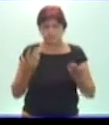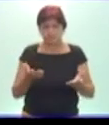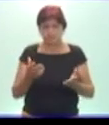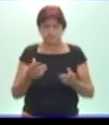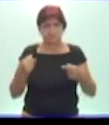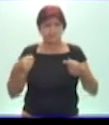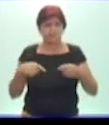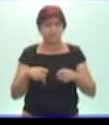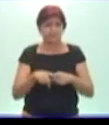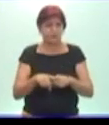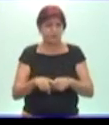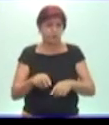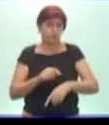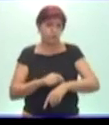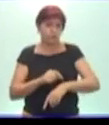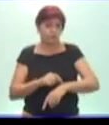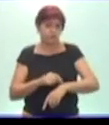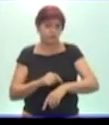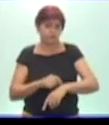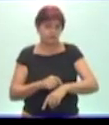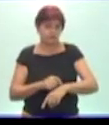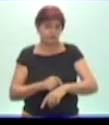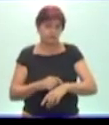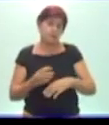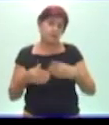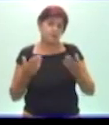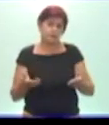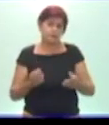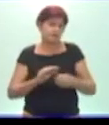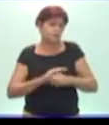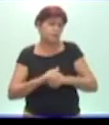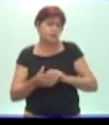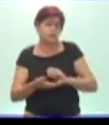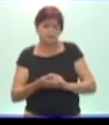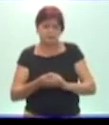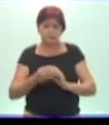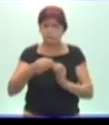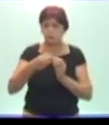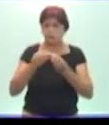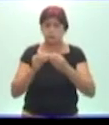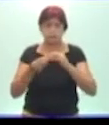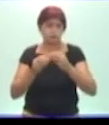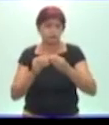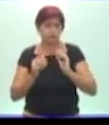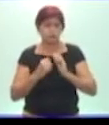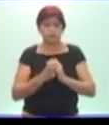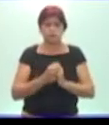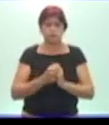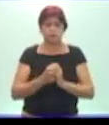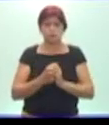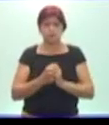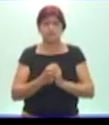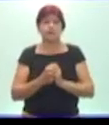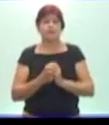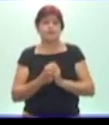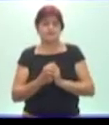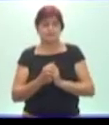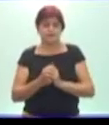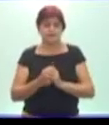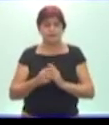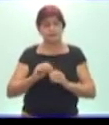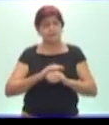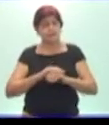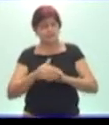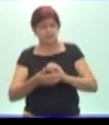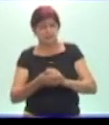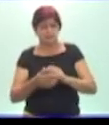han tenido también momentos de discordia y discusión. Las familias refieren que entre la relación de hermanos